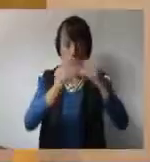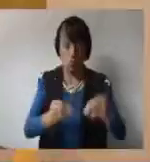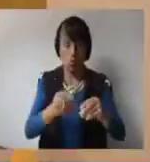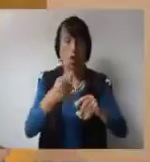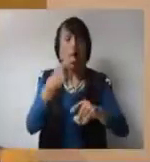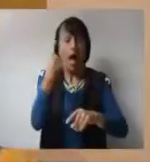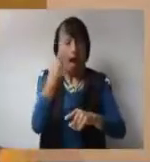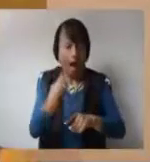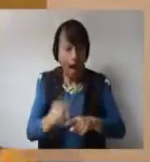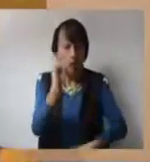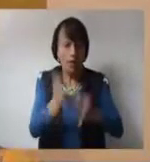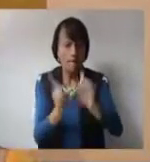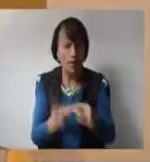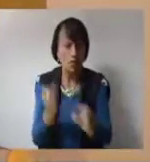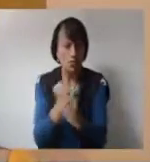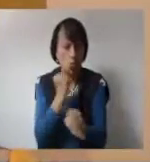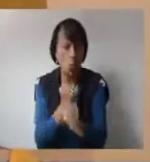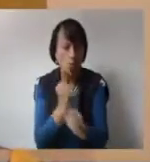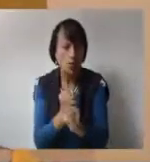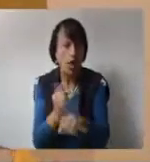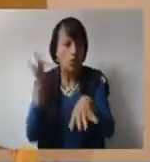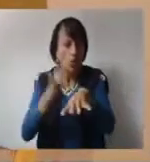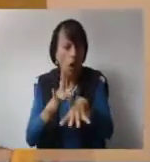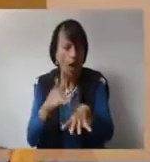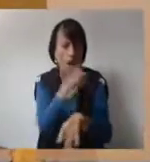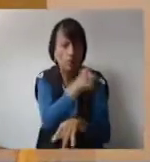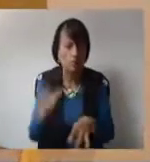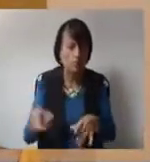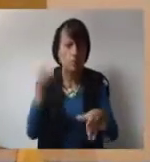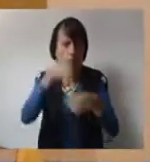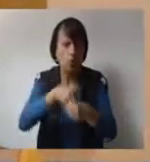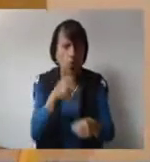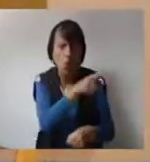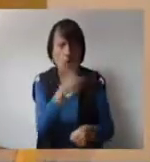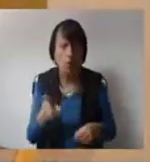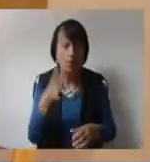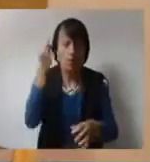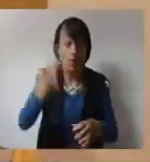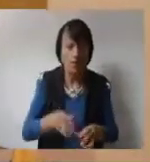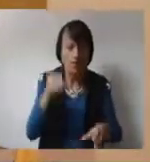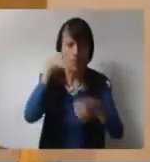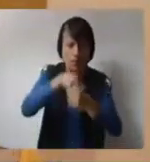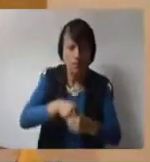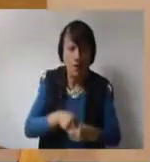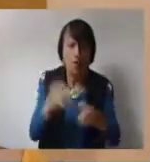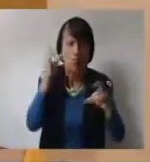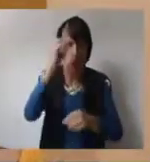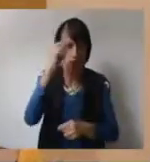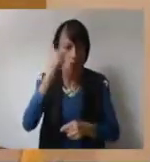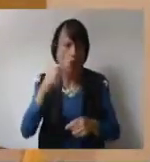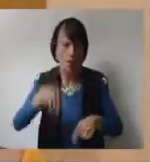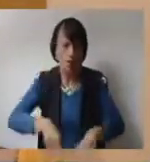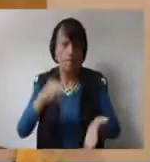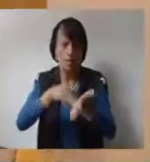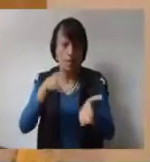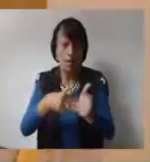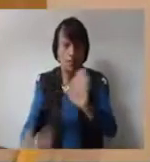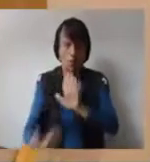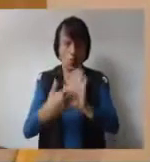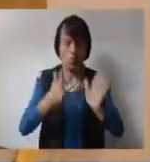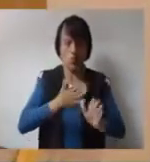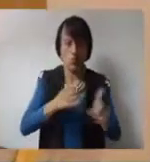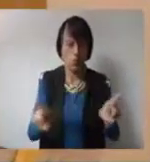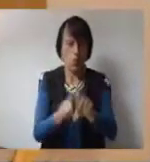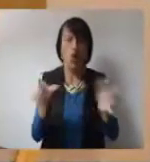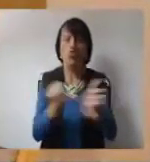ascenso. Pero si alguien pretende tocarlo o meterse con ustedes, si se meten con los docentes en mi dama, se meten